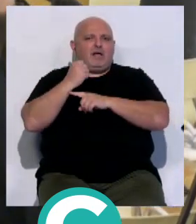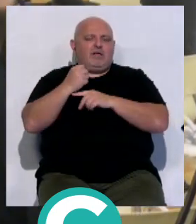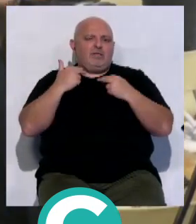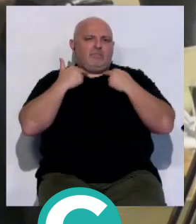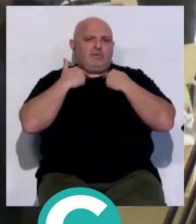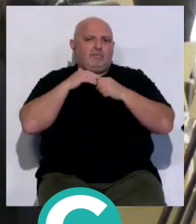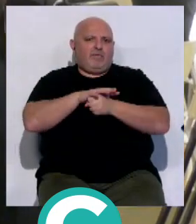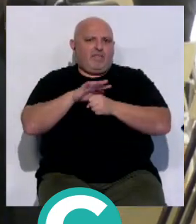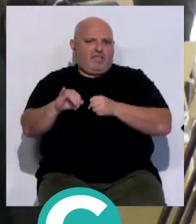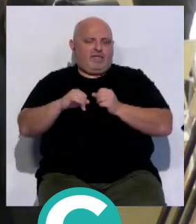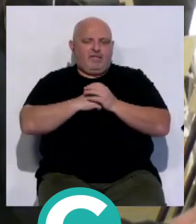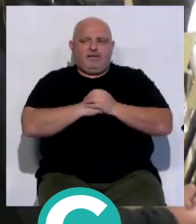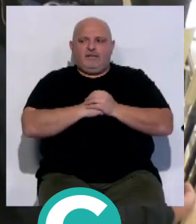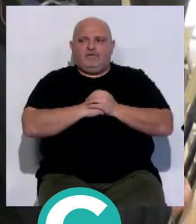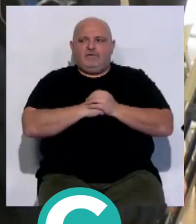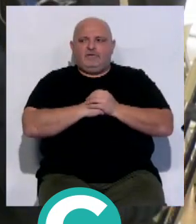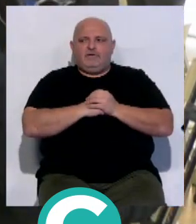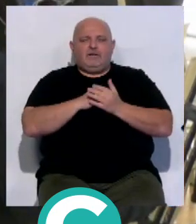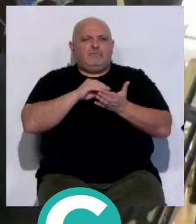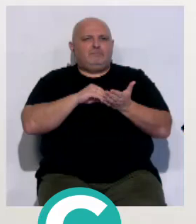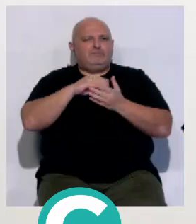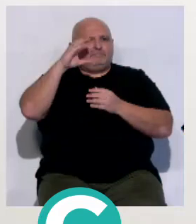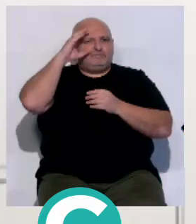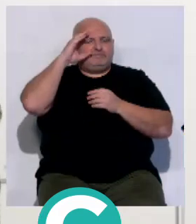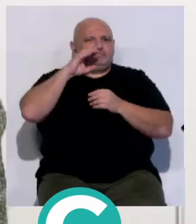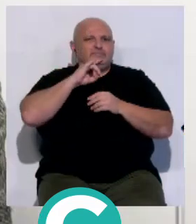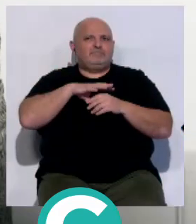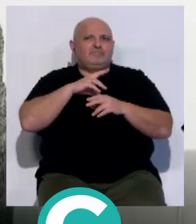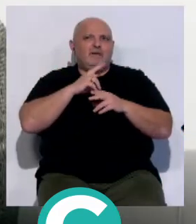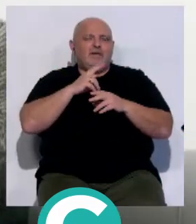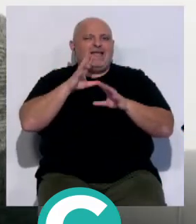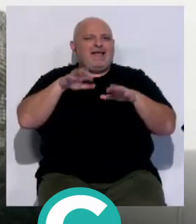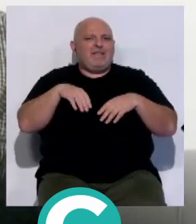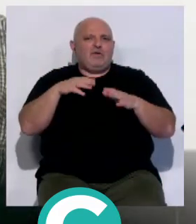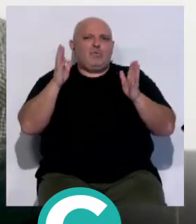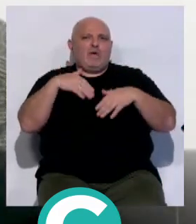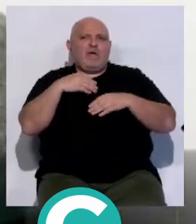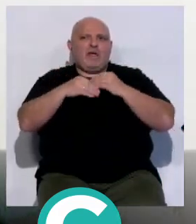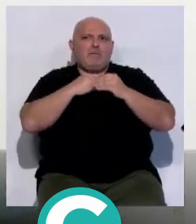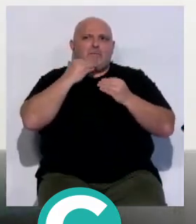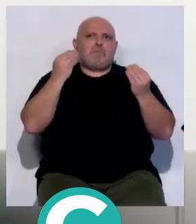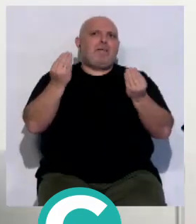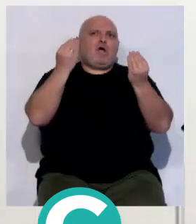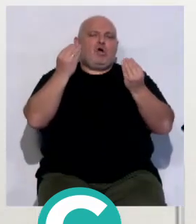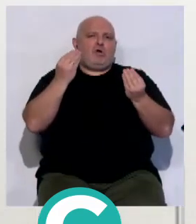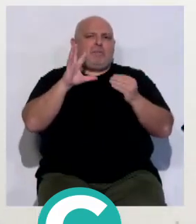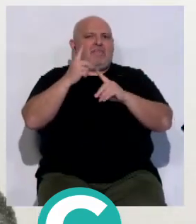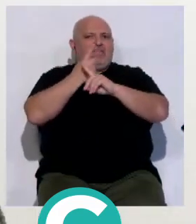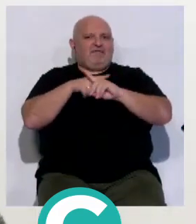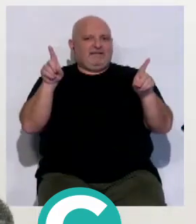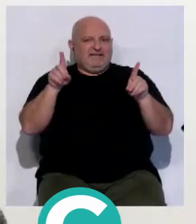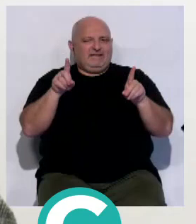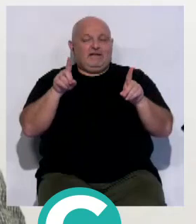la Diputación Provincial. Muchas veces hemos escuchado decir eso de que en Cádiz no es que hagamos las cosas mejor, sino que las hacemos diferentes